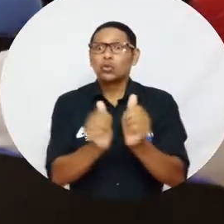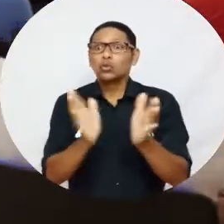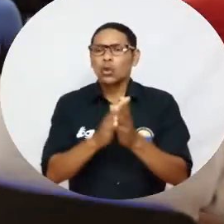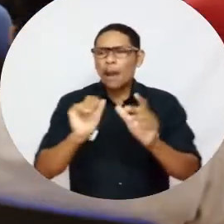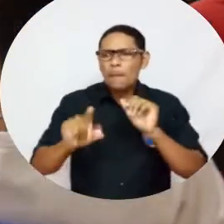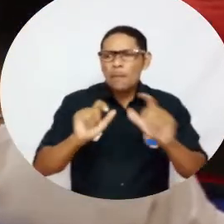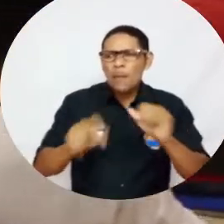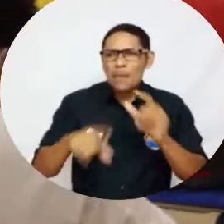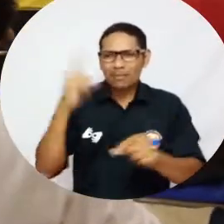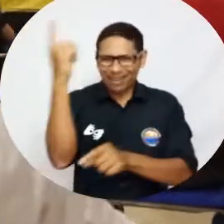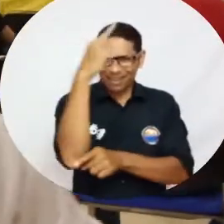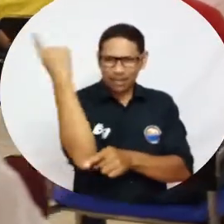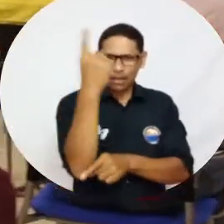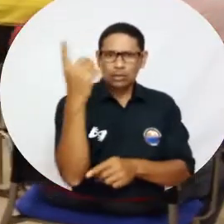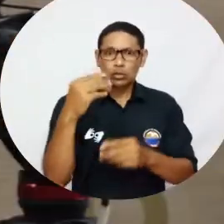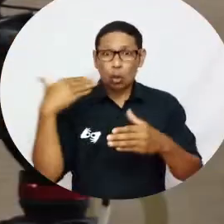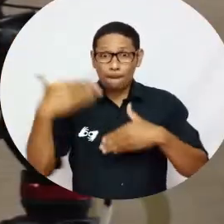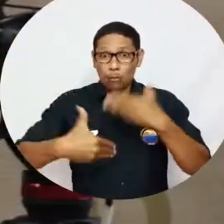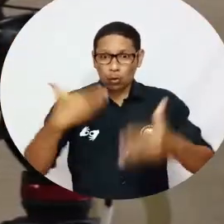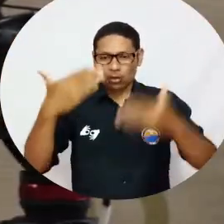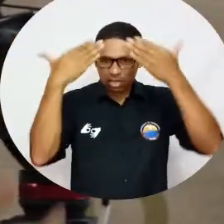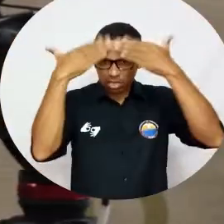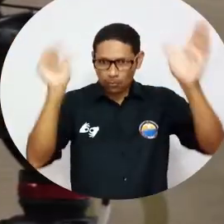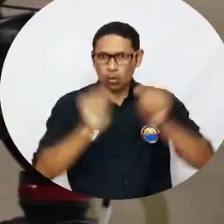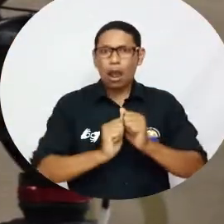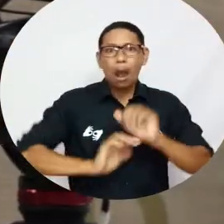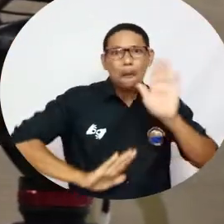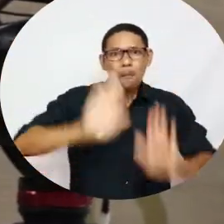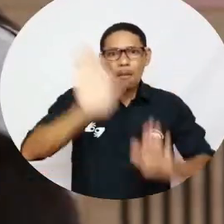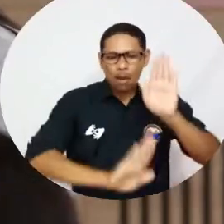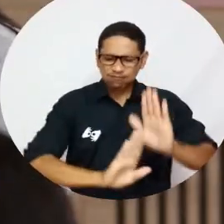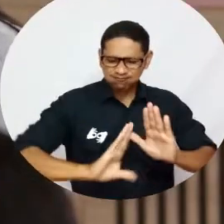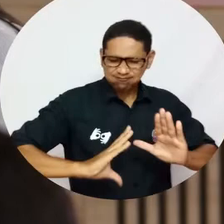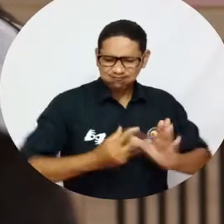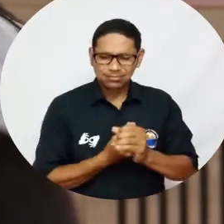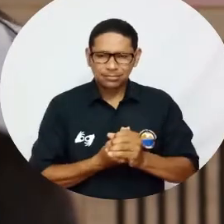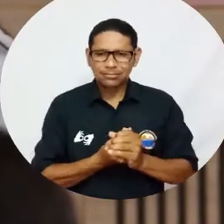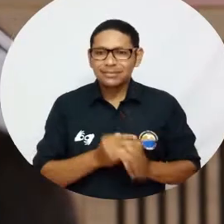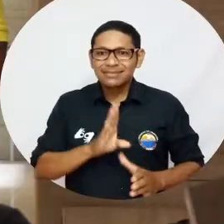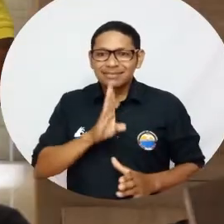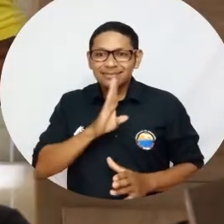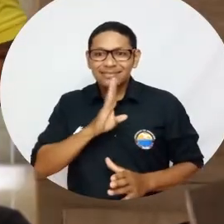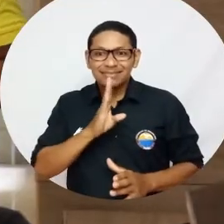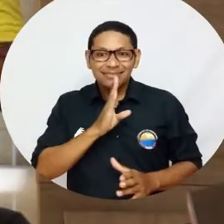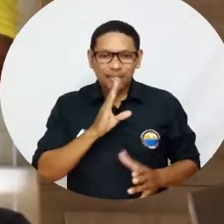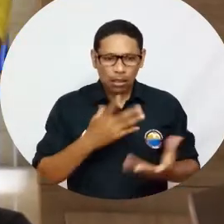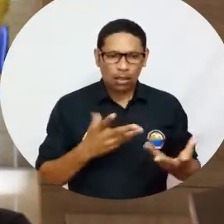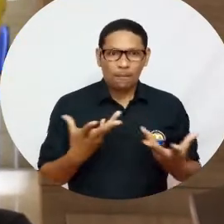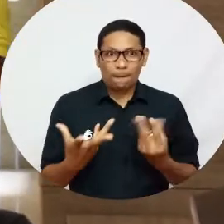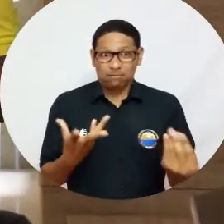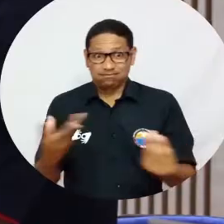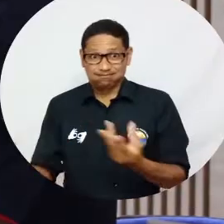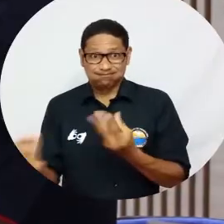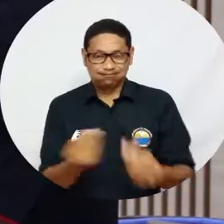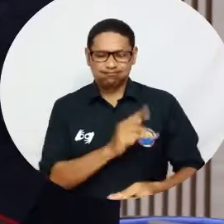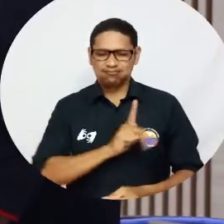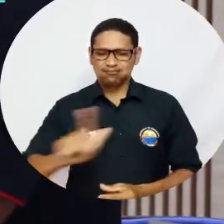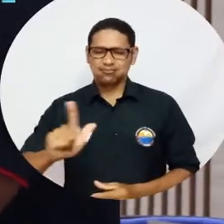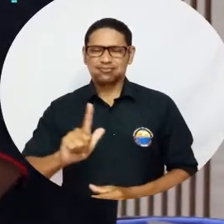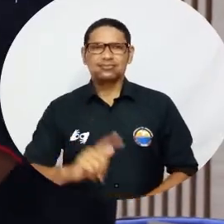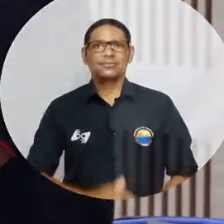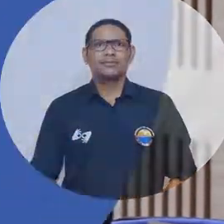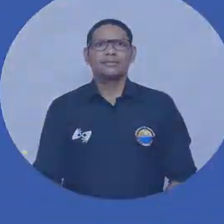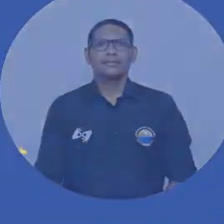general para garantizar un proceso democrático, participativo e incluyente con el propósito de elegir su representación en la mesa tripartita.